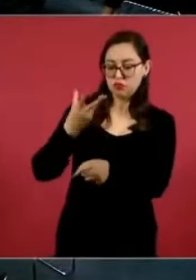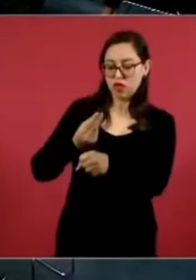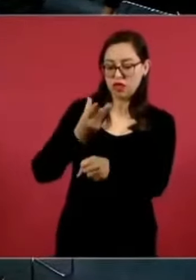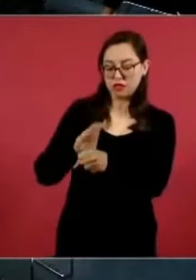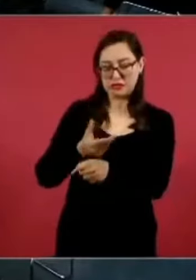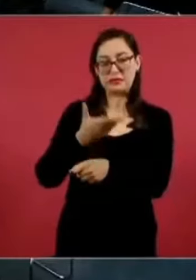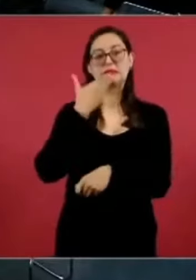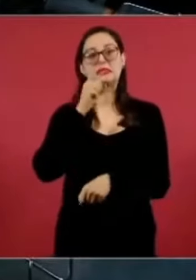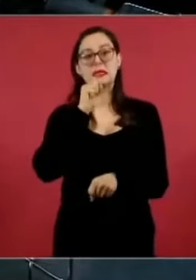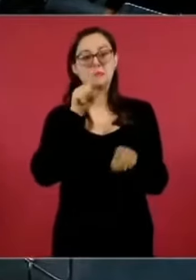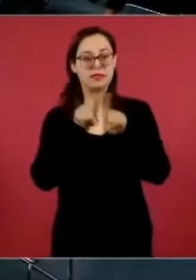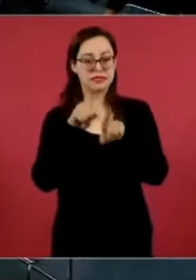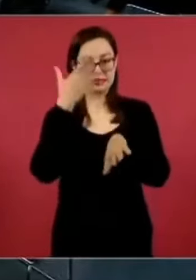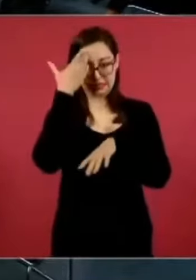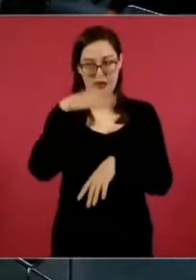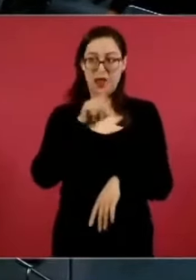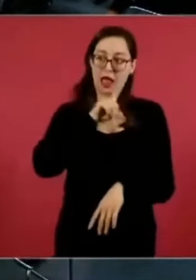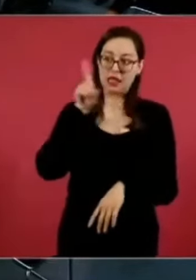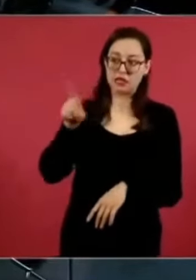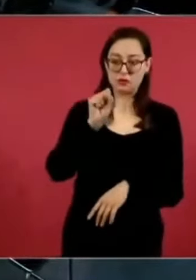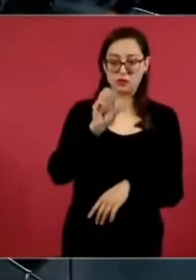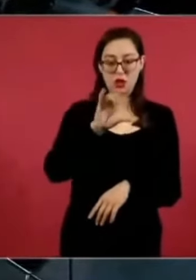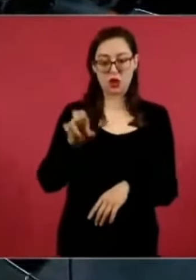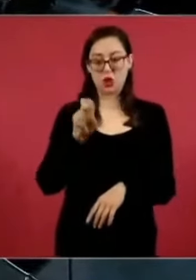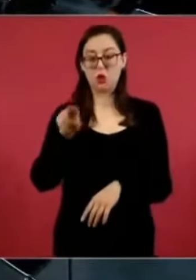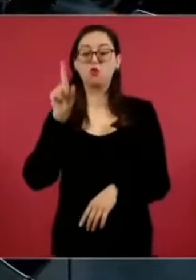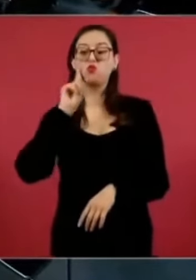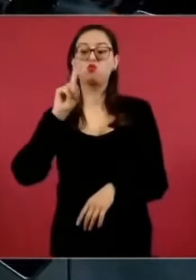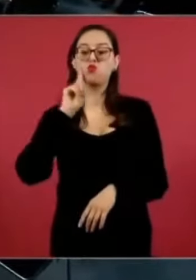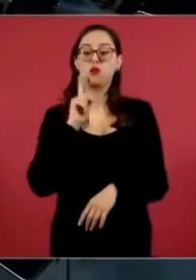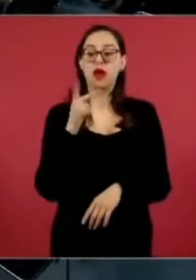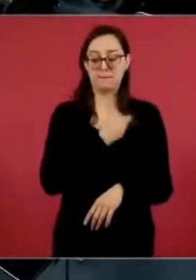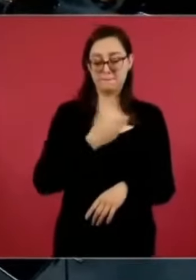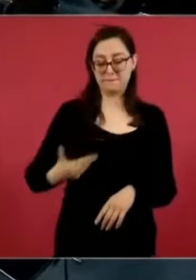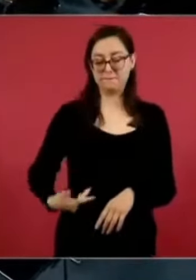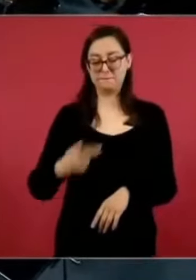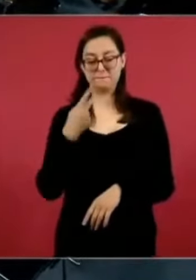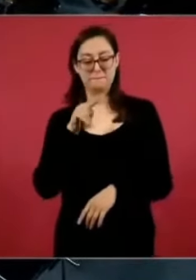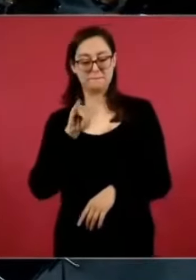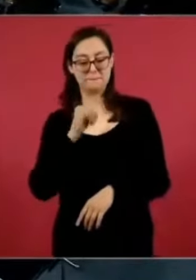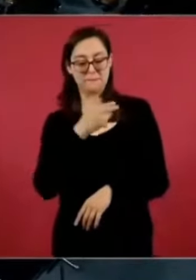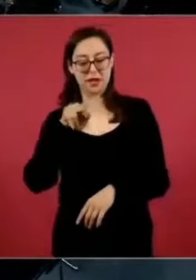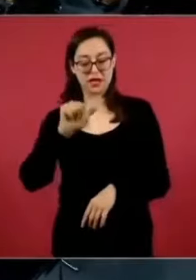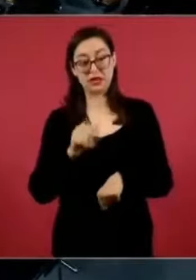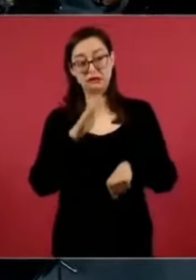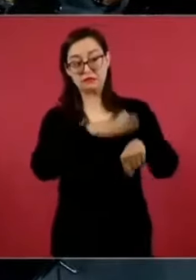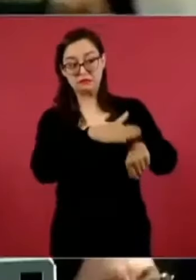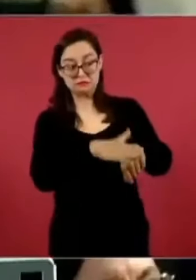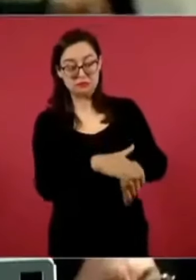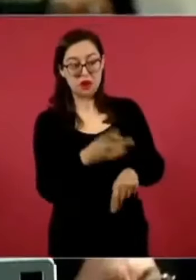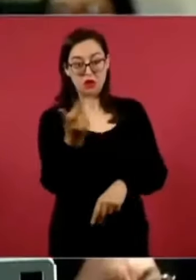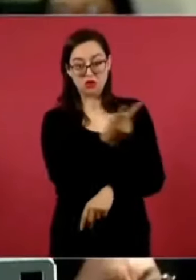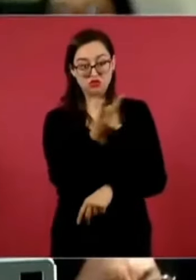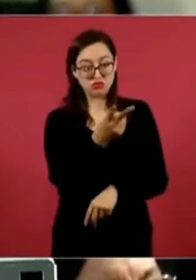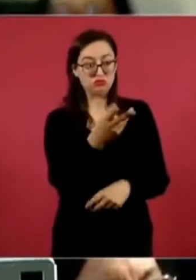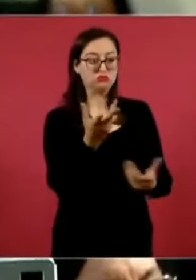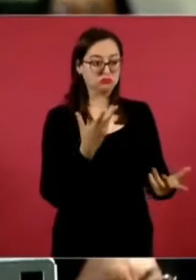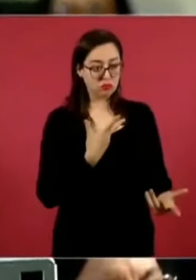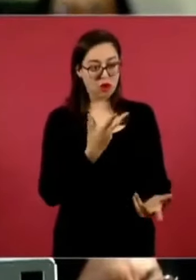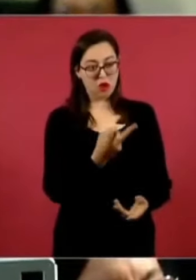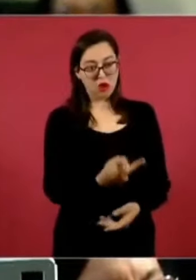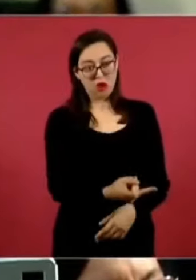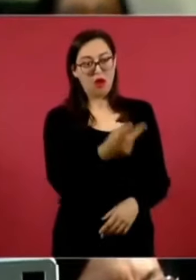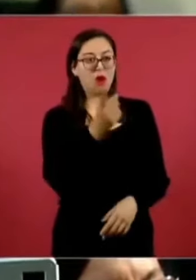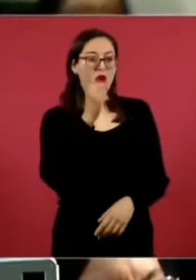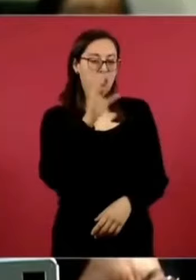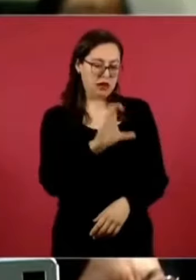la ministra presidenta de la Suprema Corte, Norma Lucía Piña Hernández, hizo un llamado a usted y a la presidenta electa para dialogar sobre la